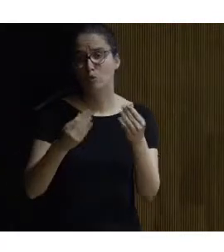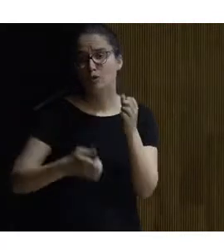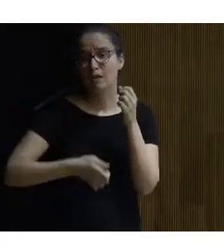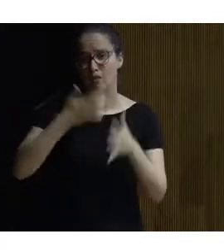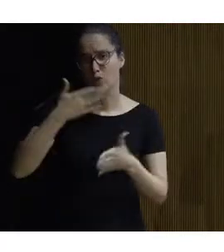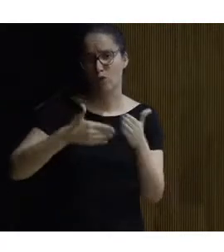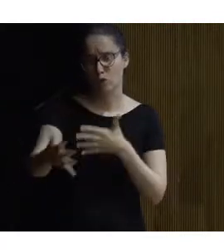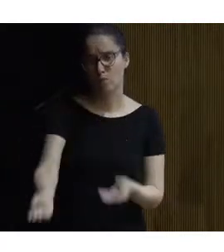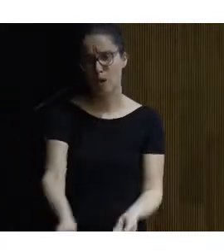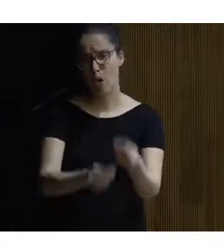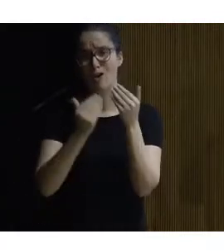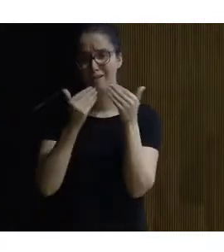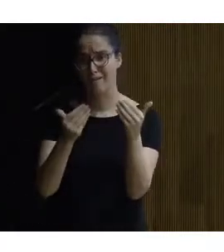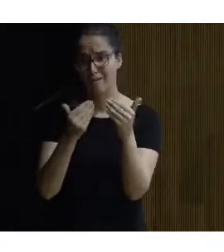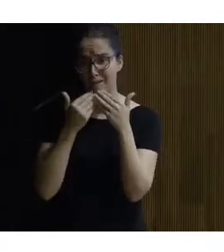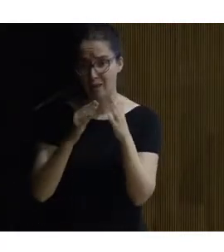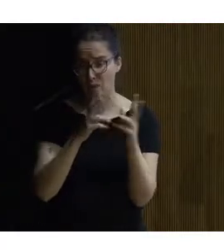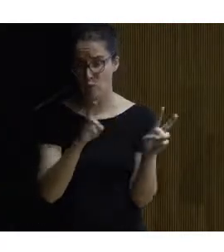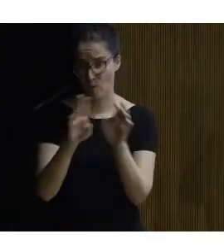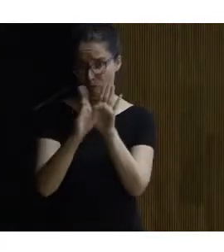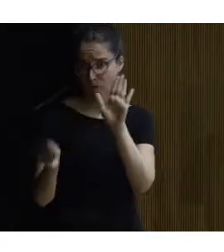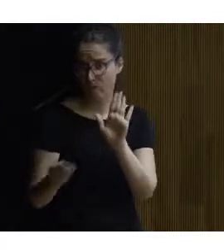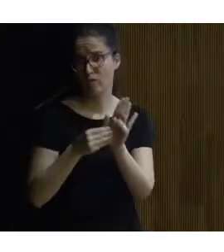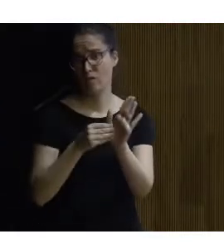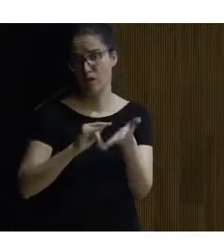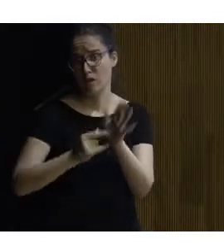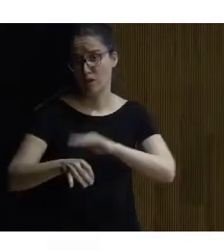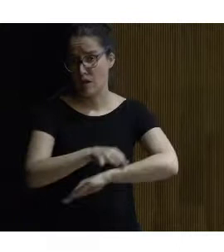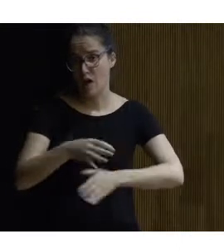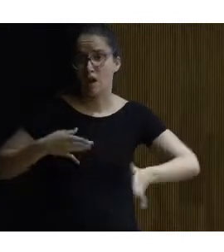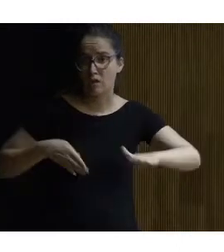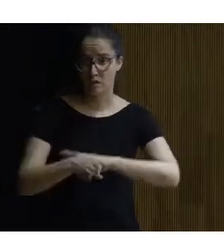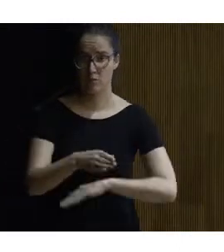pues van a ganar con las actuaciones bajo criterios de accesibilidad ¿no?